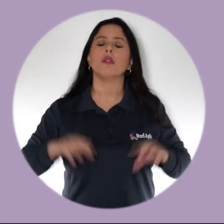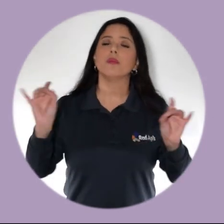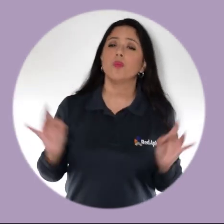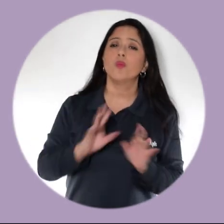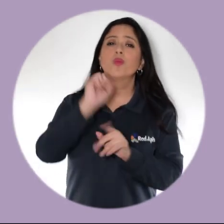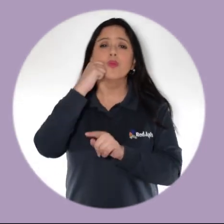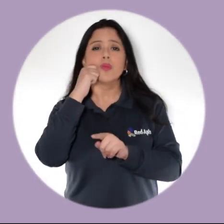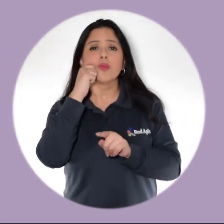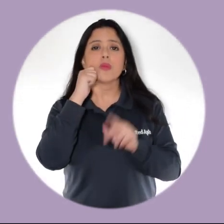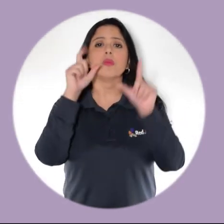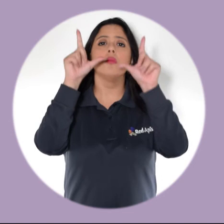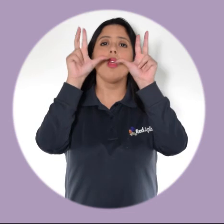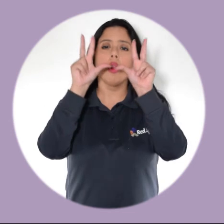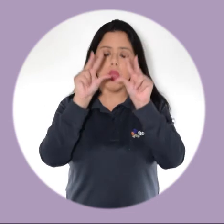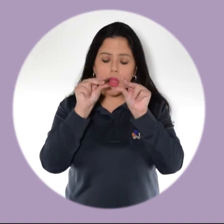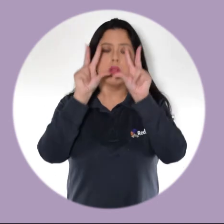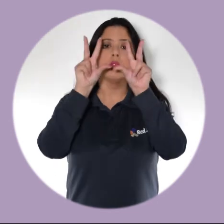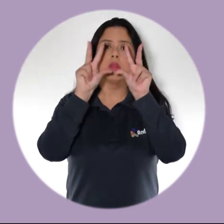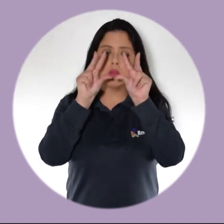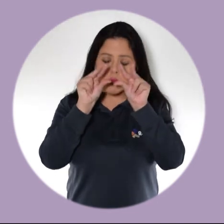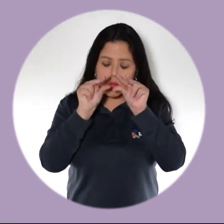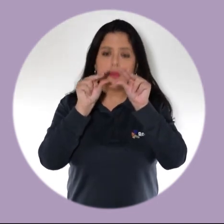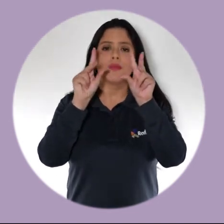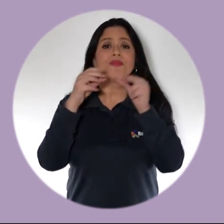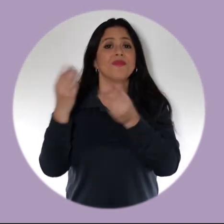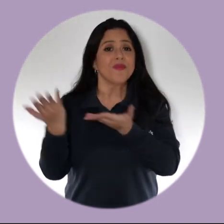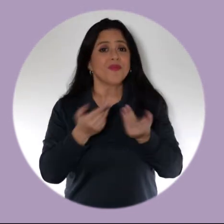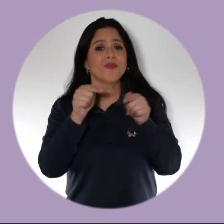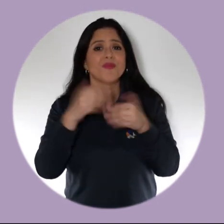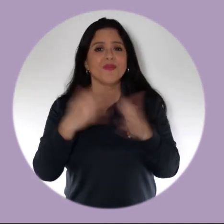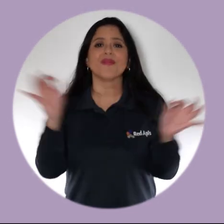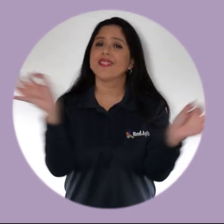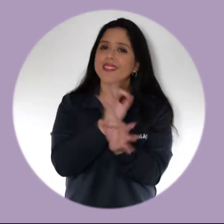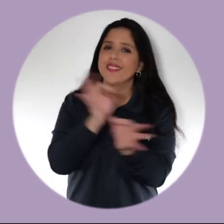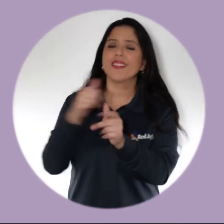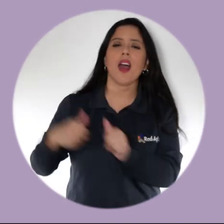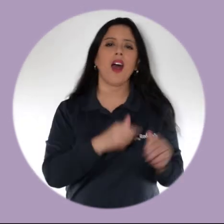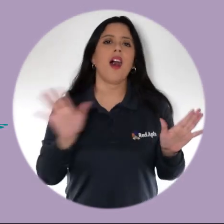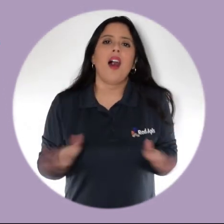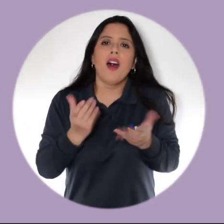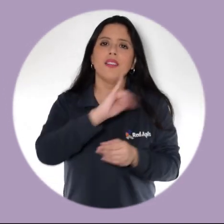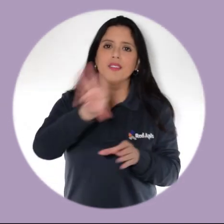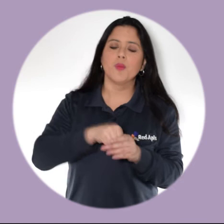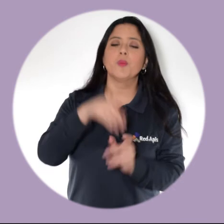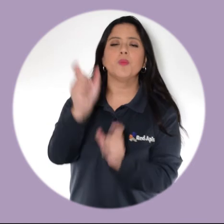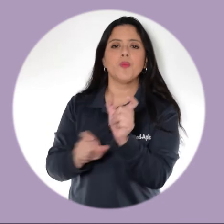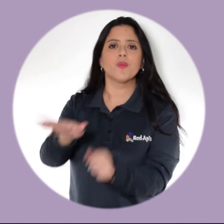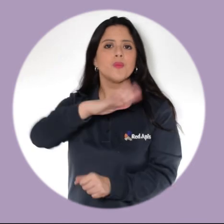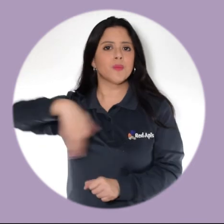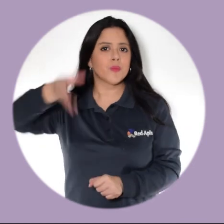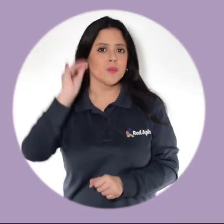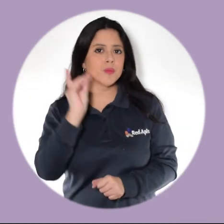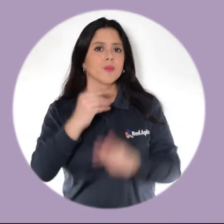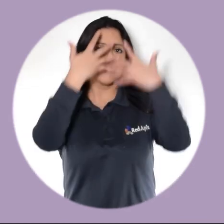lo que puede producir menores niveles de atención. Te invitamos a seguir estos consejos y promover la inclusión de